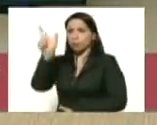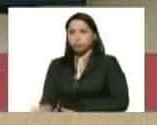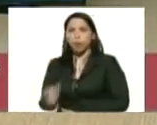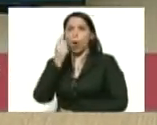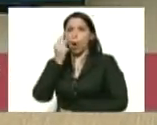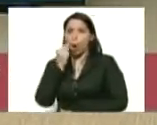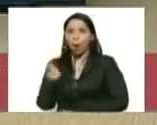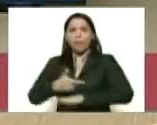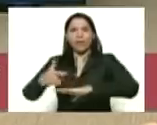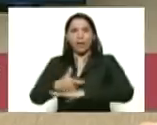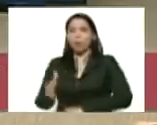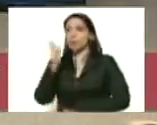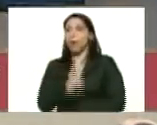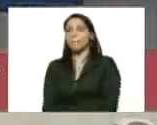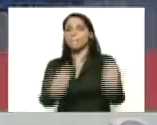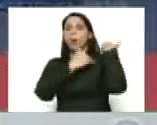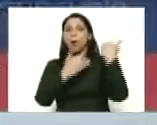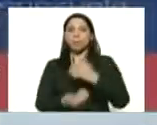irresponsable.